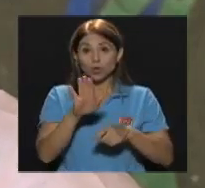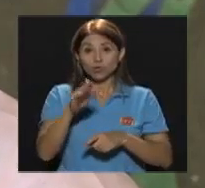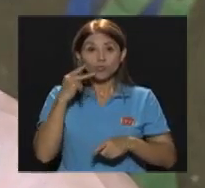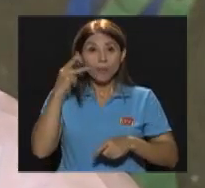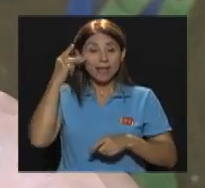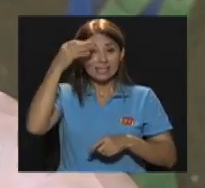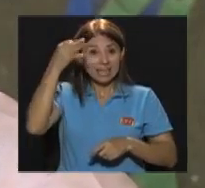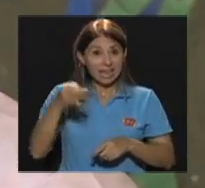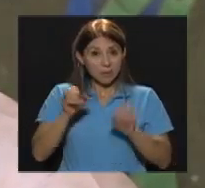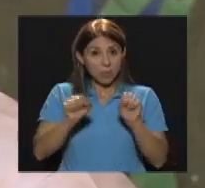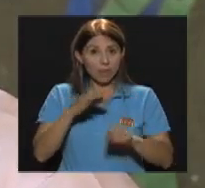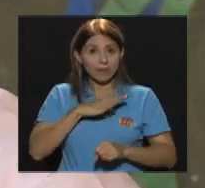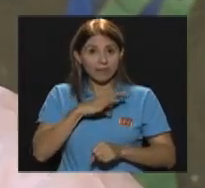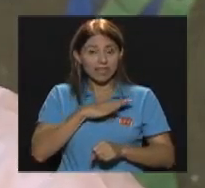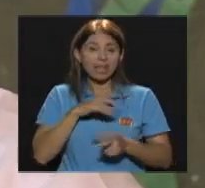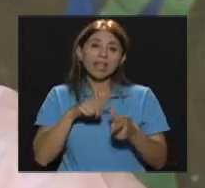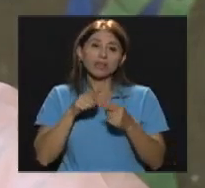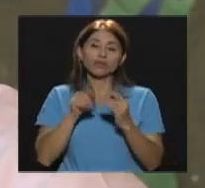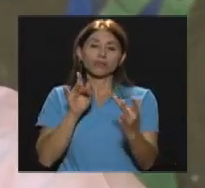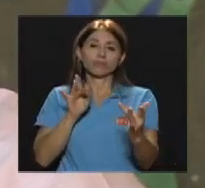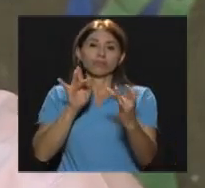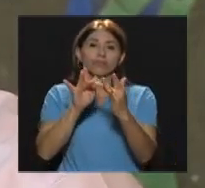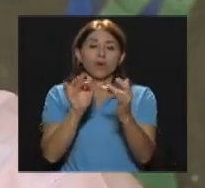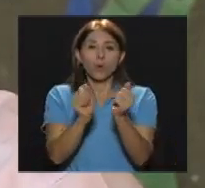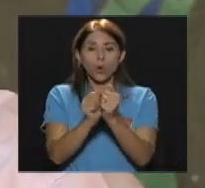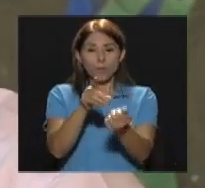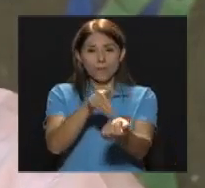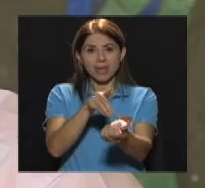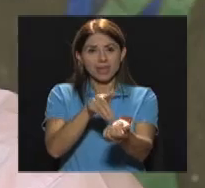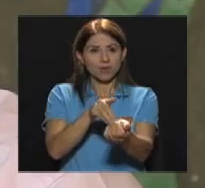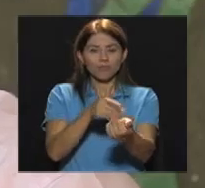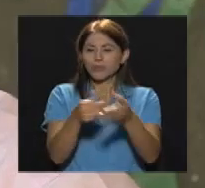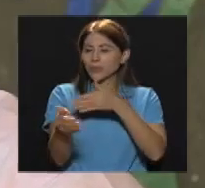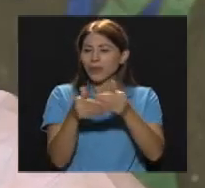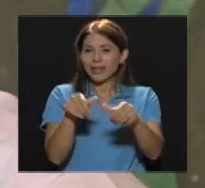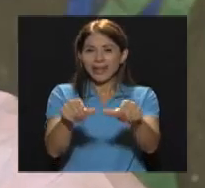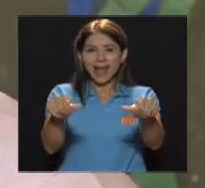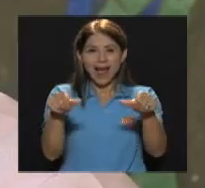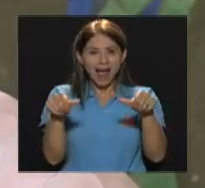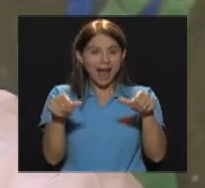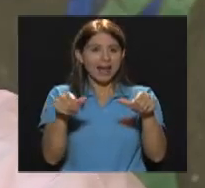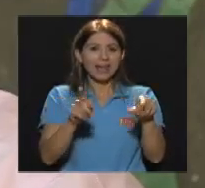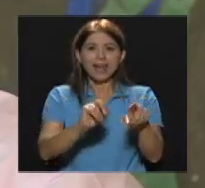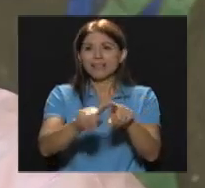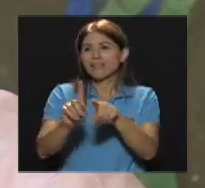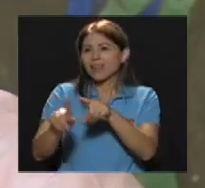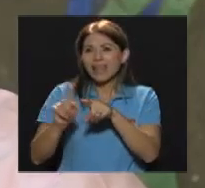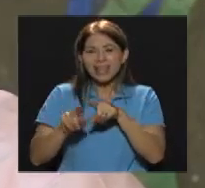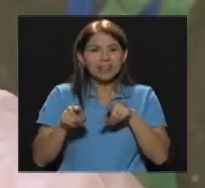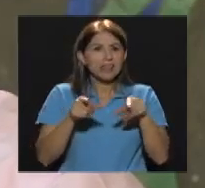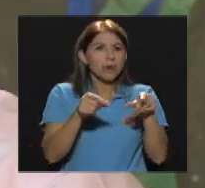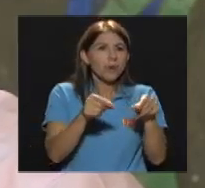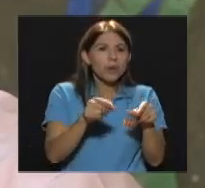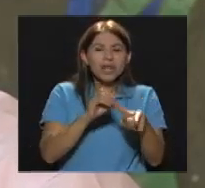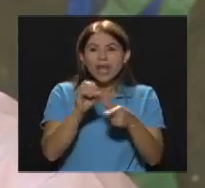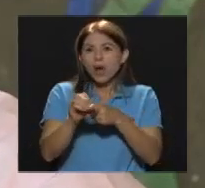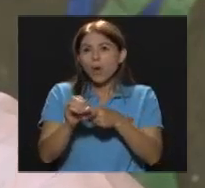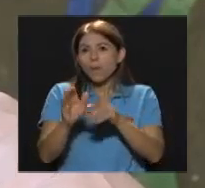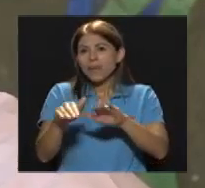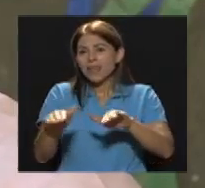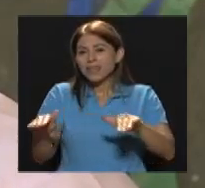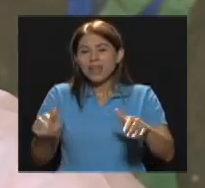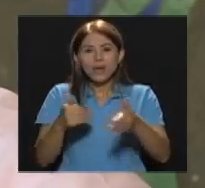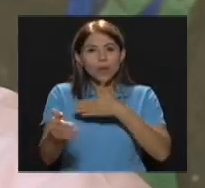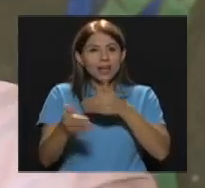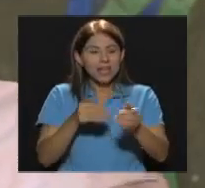sea En el área De neumología O en el área De pediatría O en el área De oncología Etcétera Se puede Contactar Directamente Con el médico Tratante Y